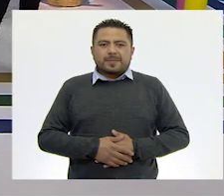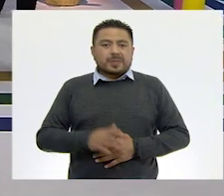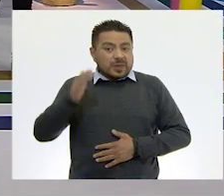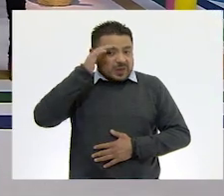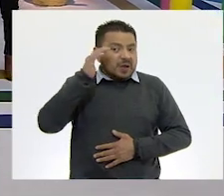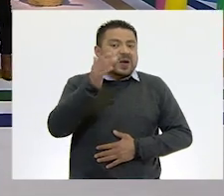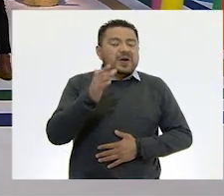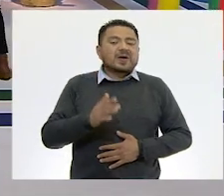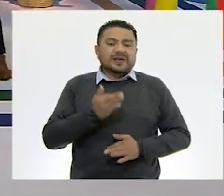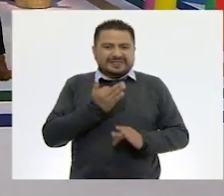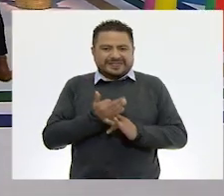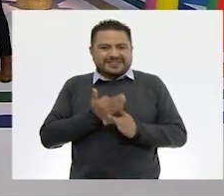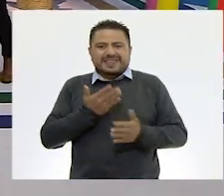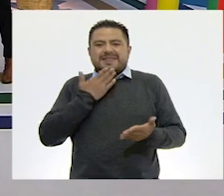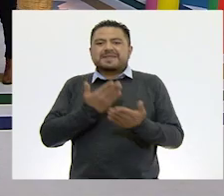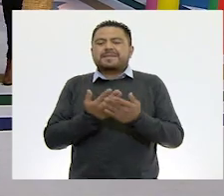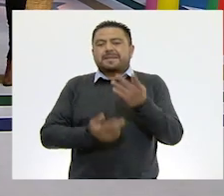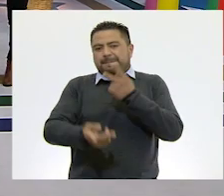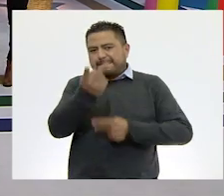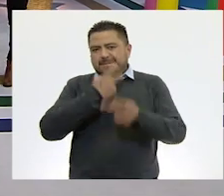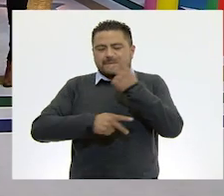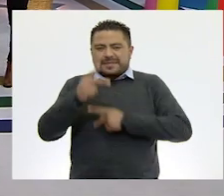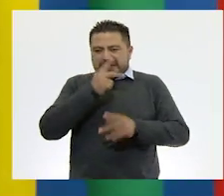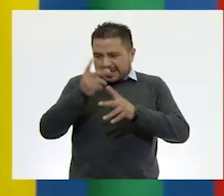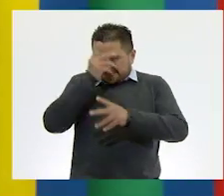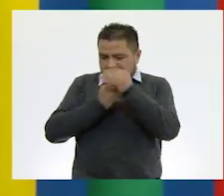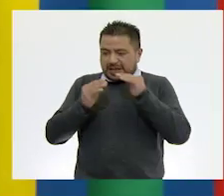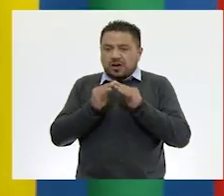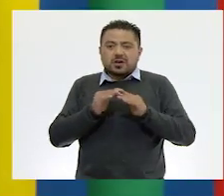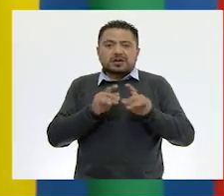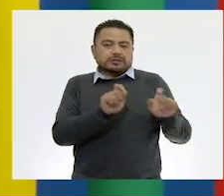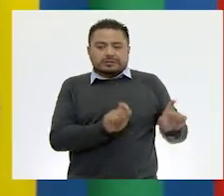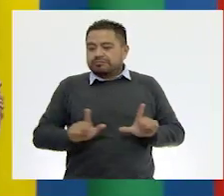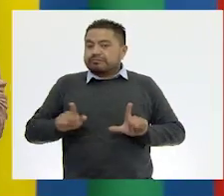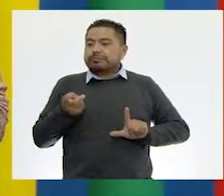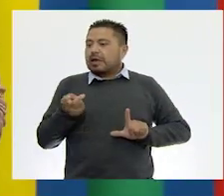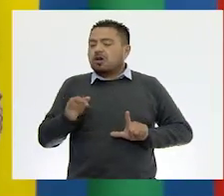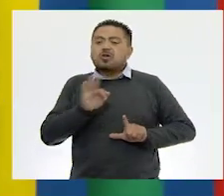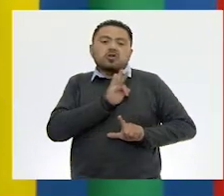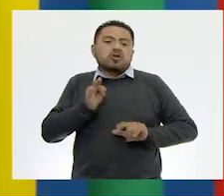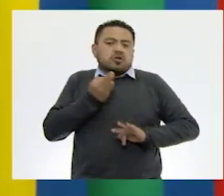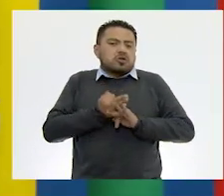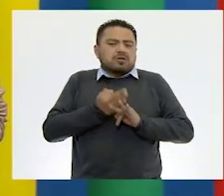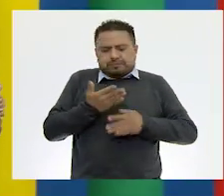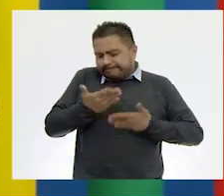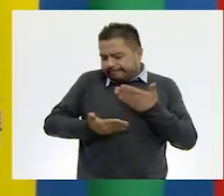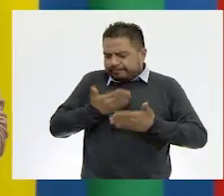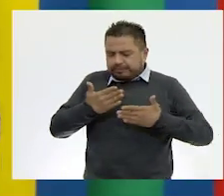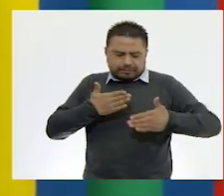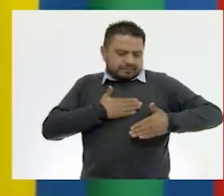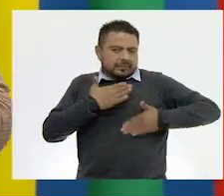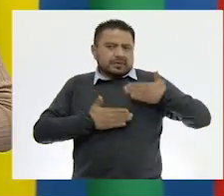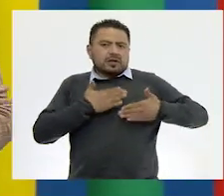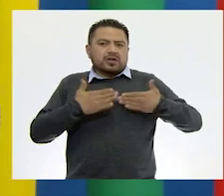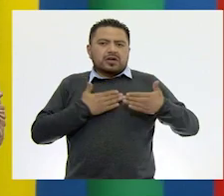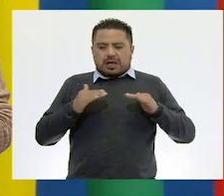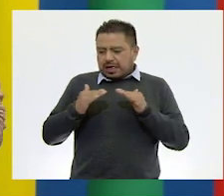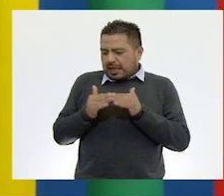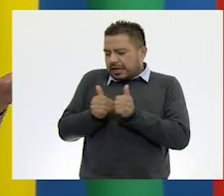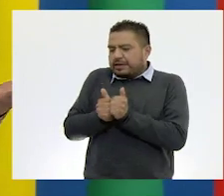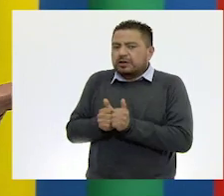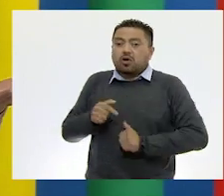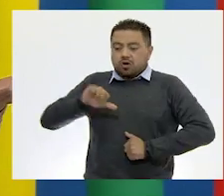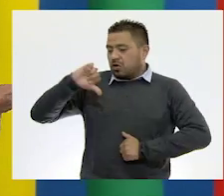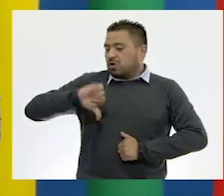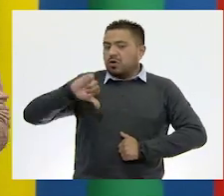Hola. Les damos la bienvenida a Aprenda en Casa 2, un espacio en el que vamos a poder estudiar y divertirnos desde nuestros hogares.